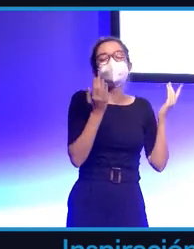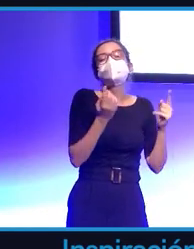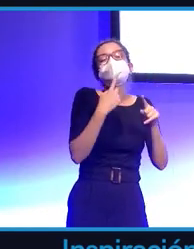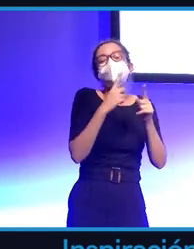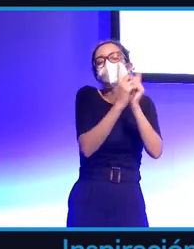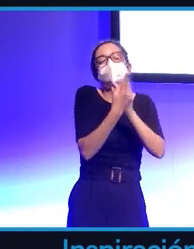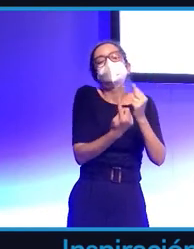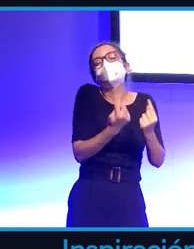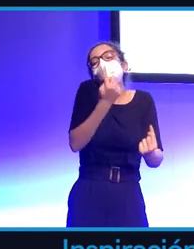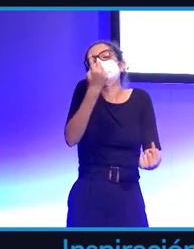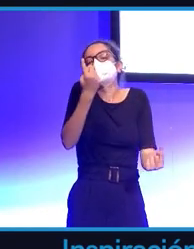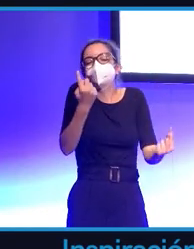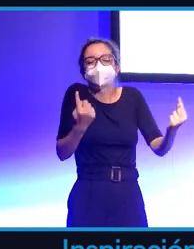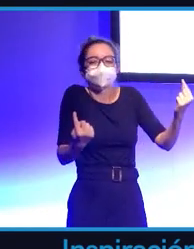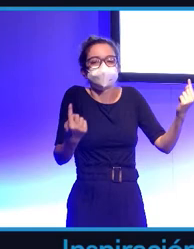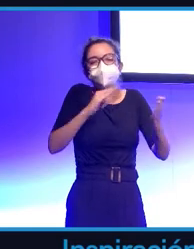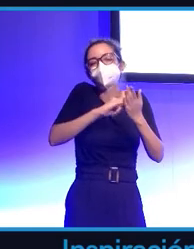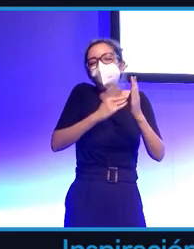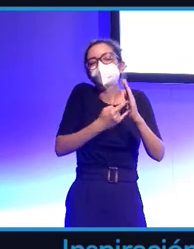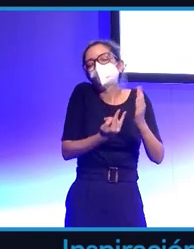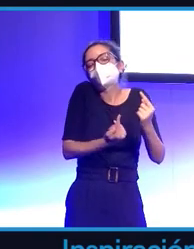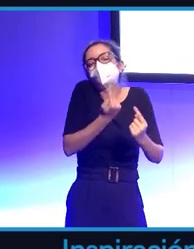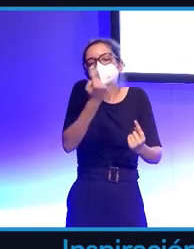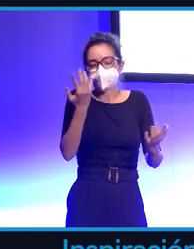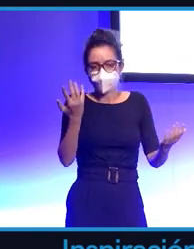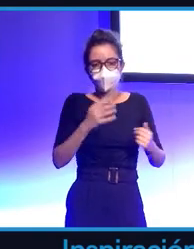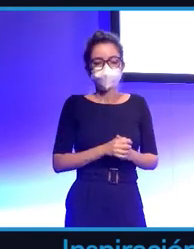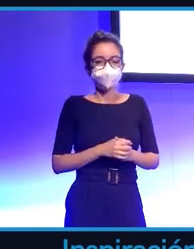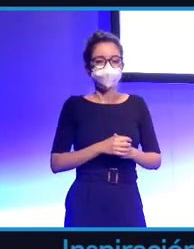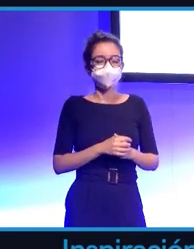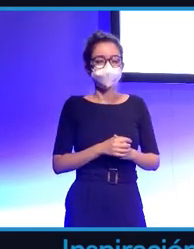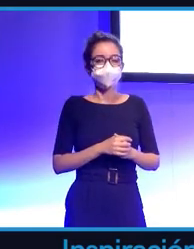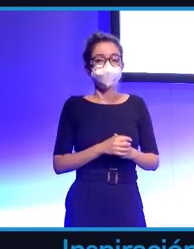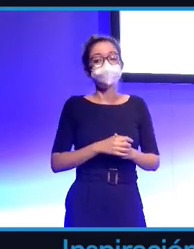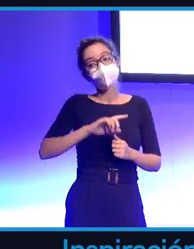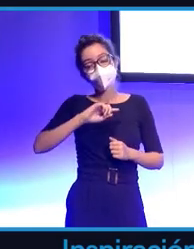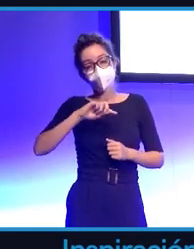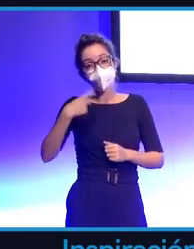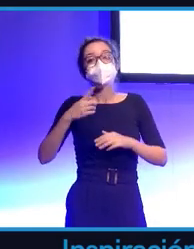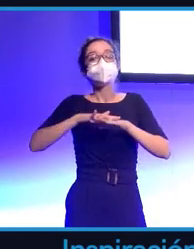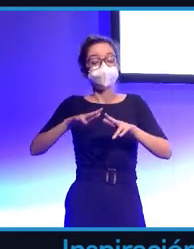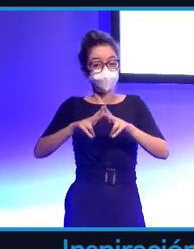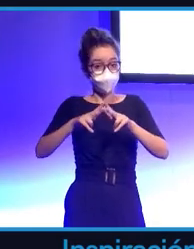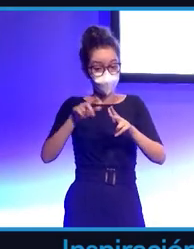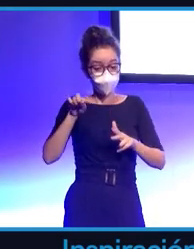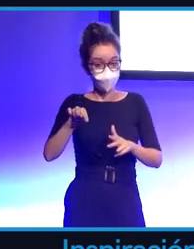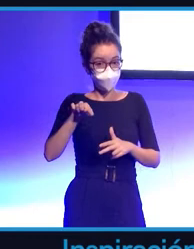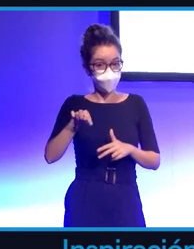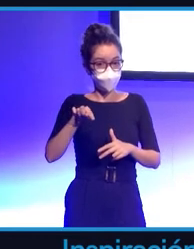repente mejoran pequeños aspectos técnicos. Otro dato también muy importante es que las redes sociales han llegado a un punto de